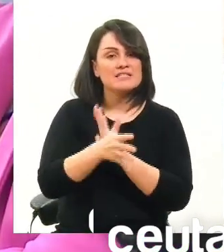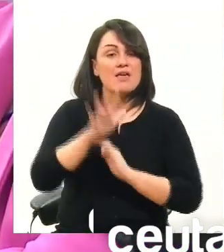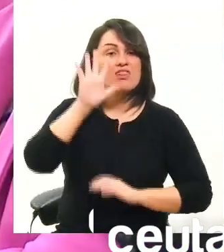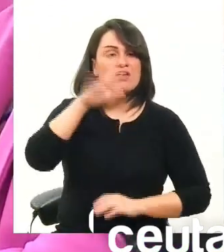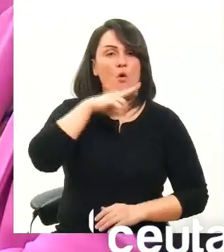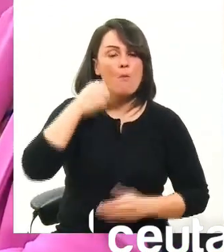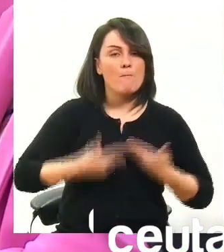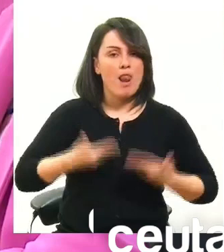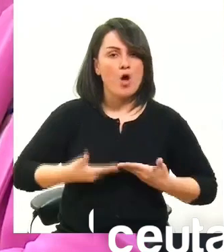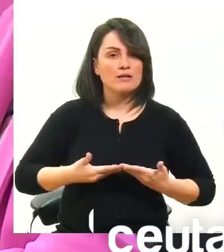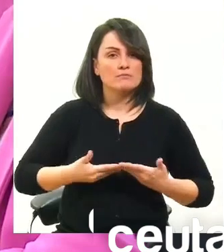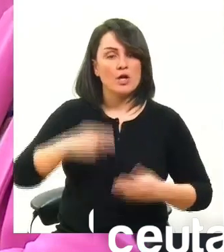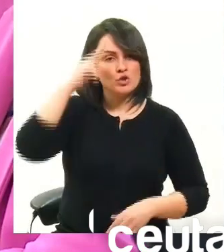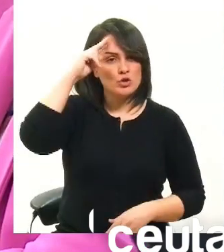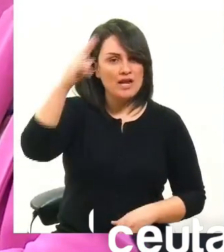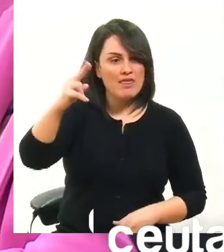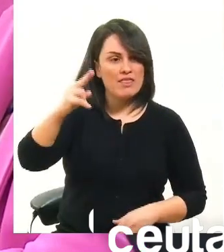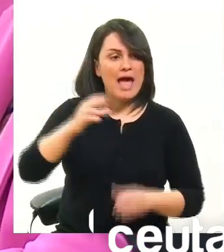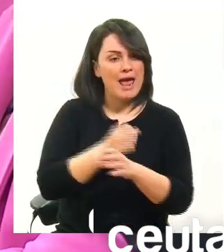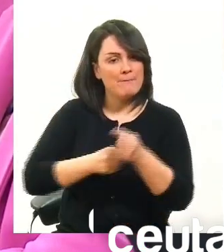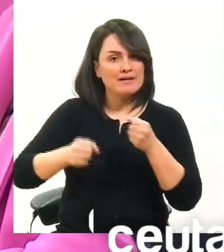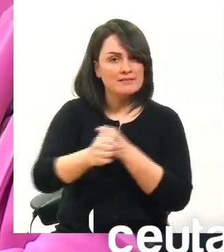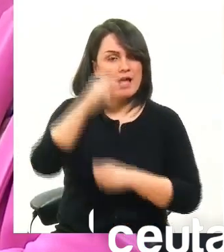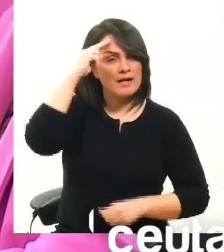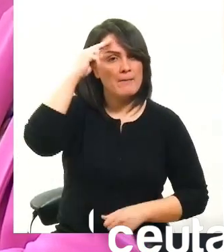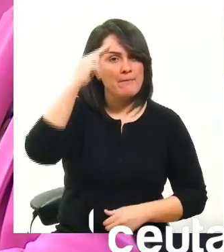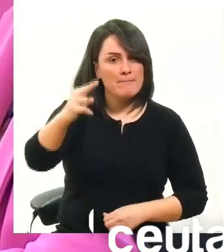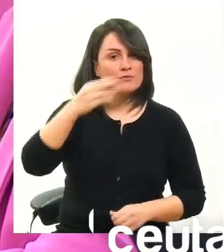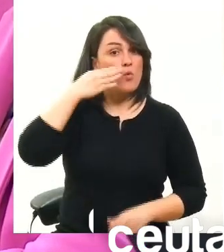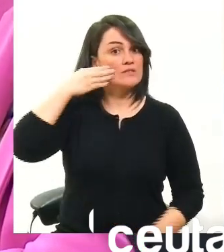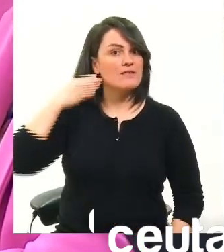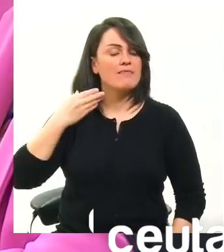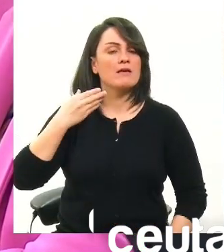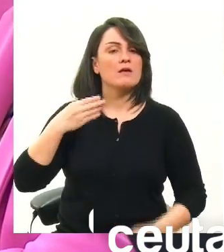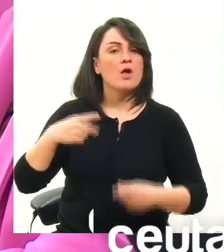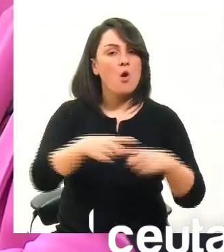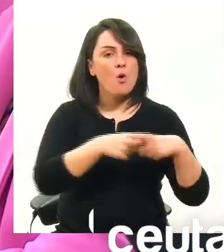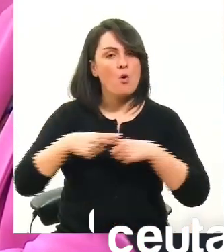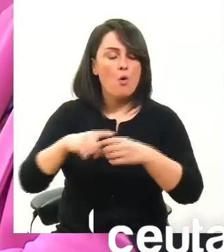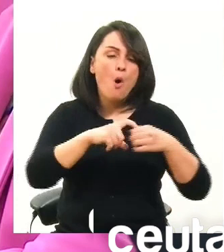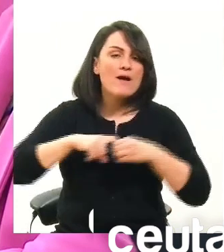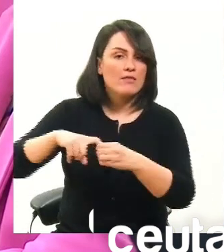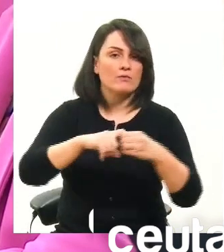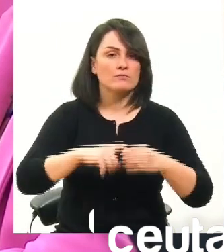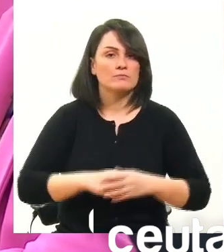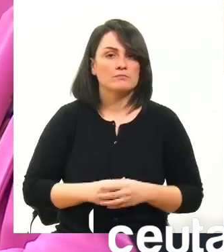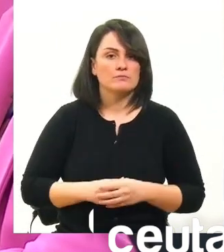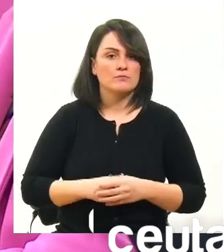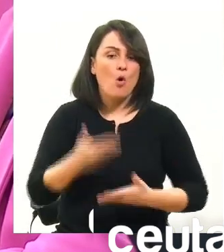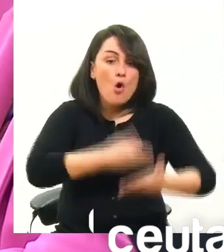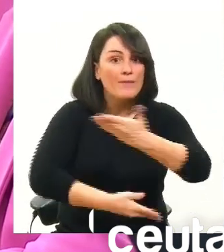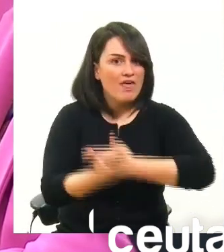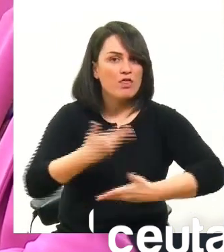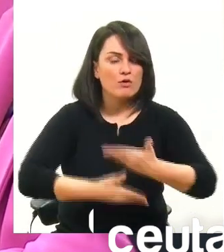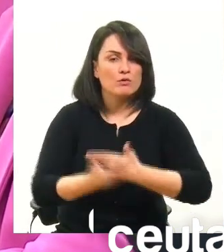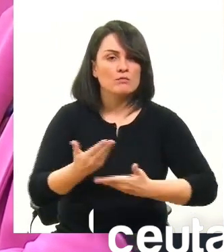tolerancia de la empatía del respeto de la honestidad y de la cooperación creo que algunos de los diputados que estamos